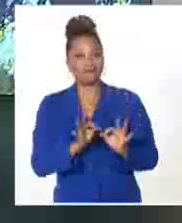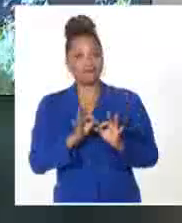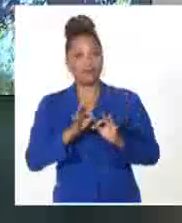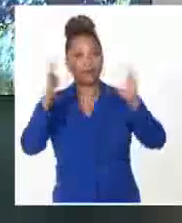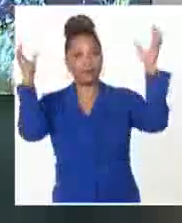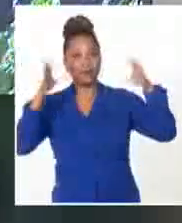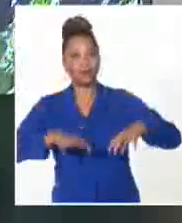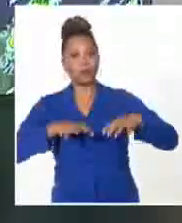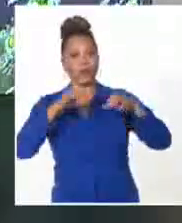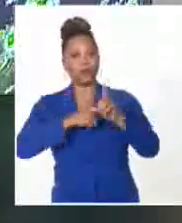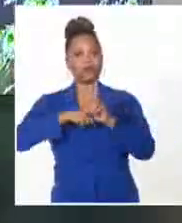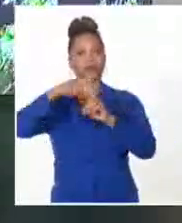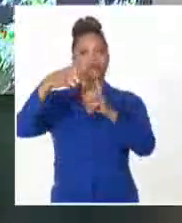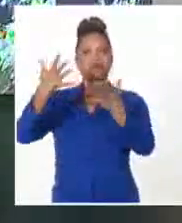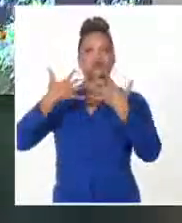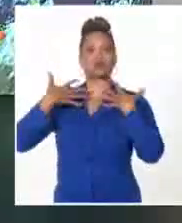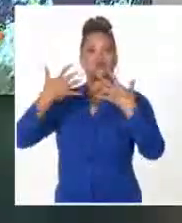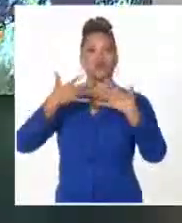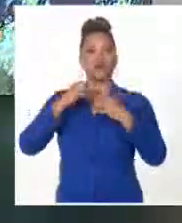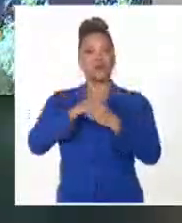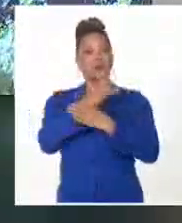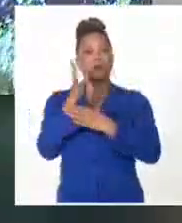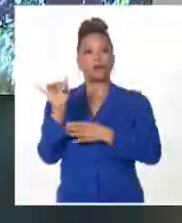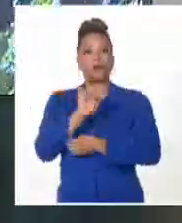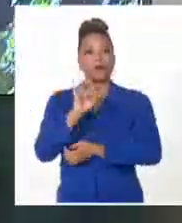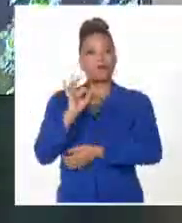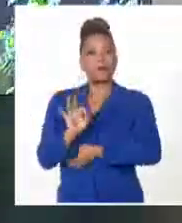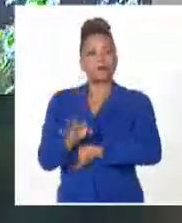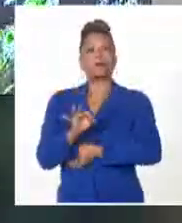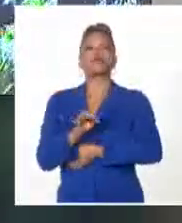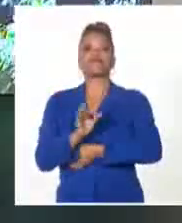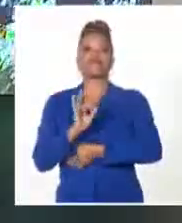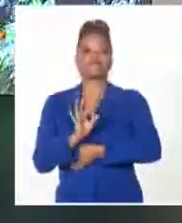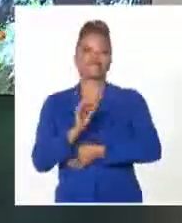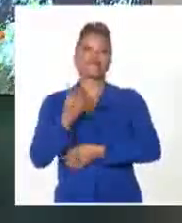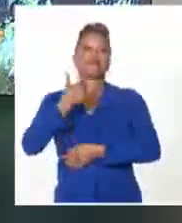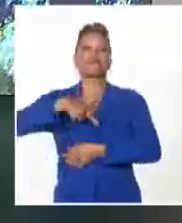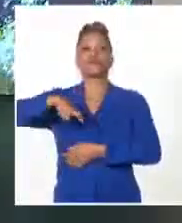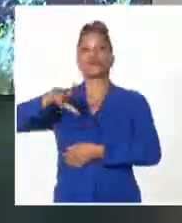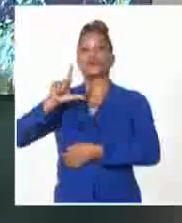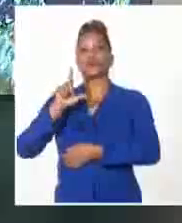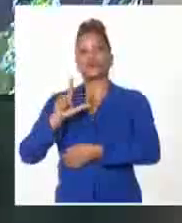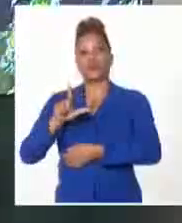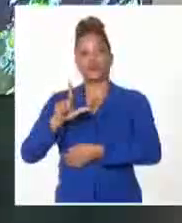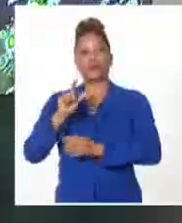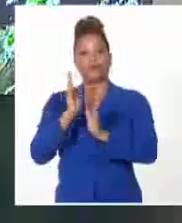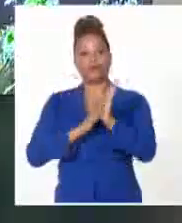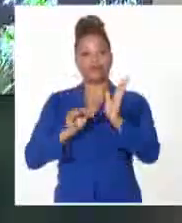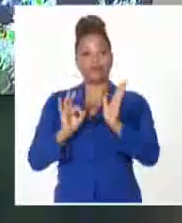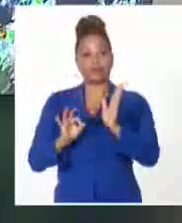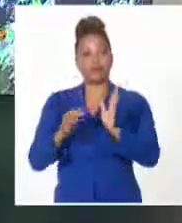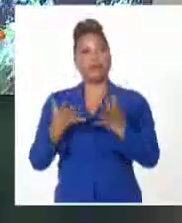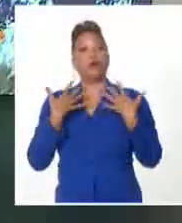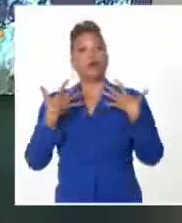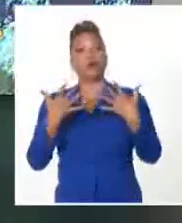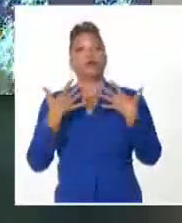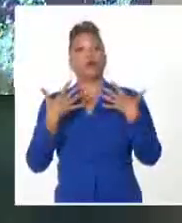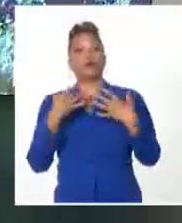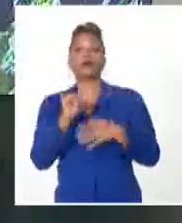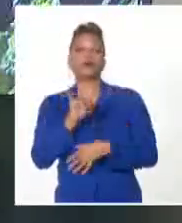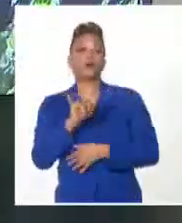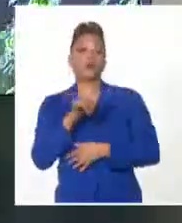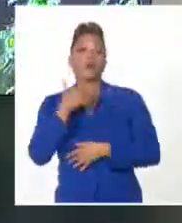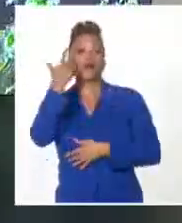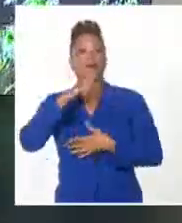temperaturas que incluso se sienten en las madrugadas. Sí, efectivamente, julio se comportó muy cálido, pero agosto